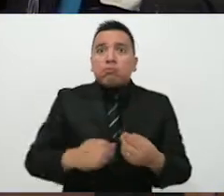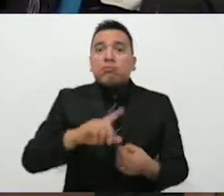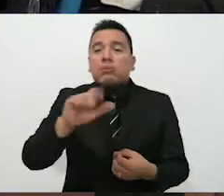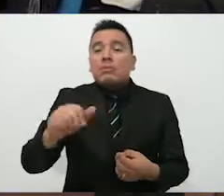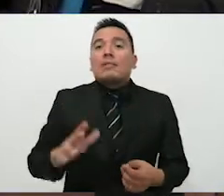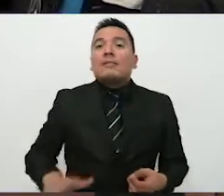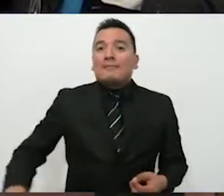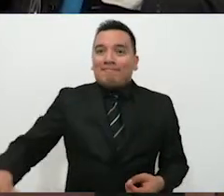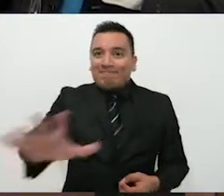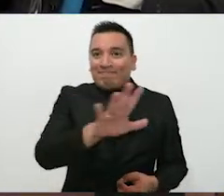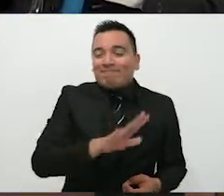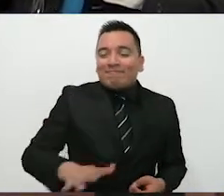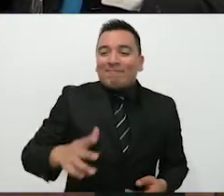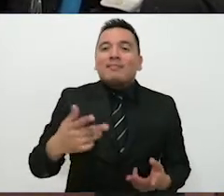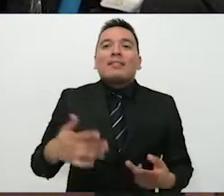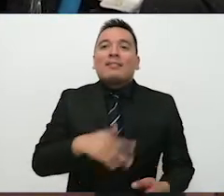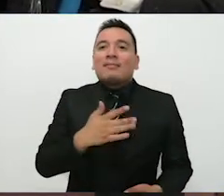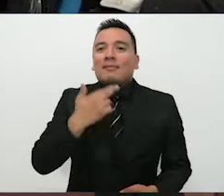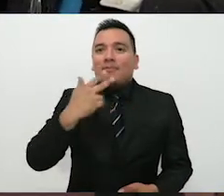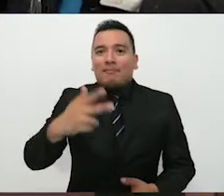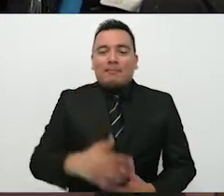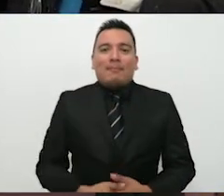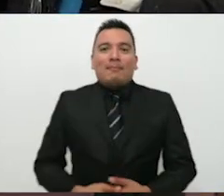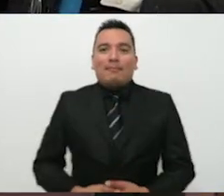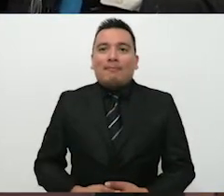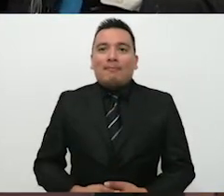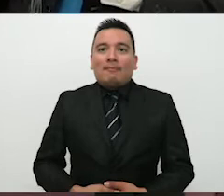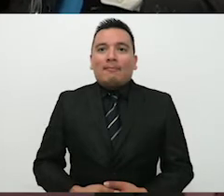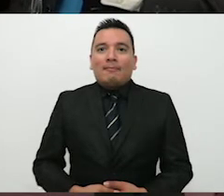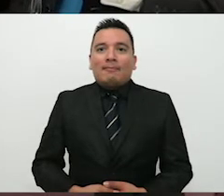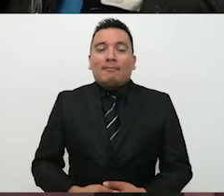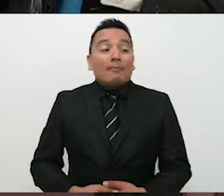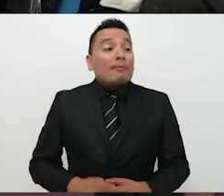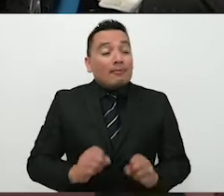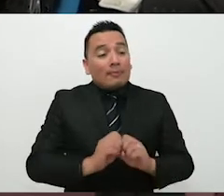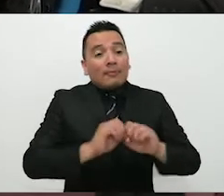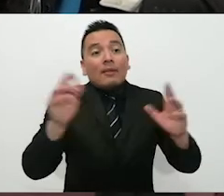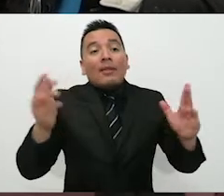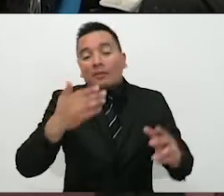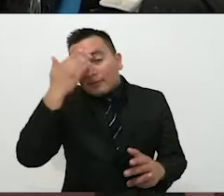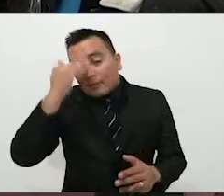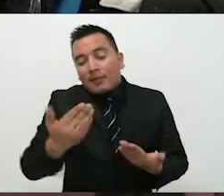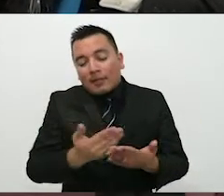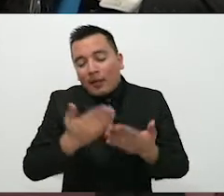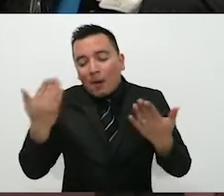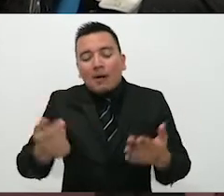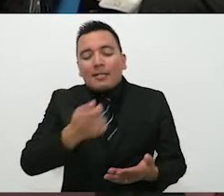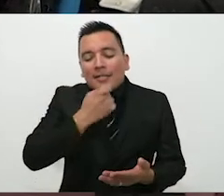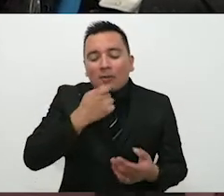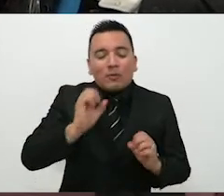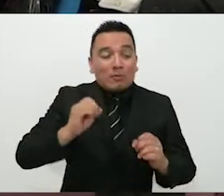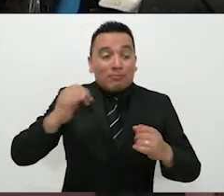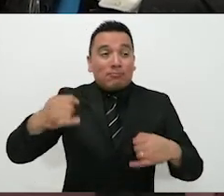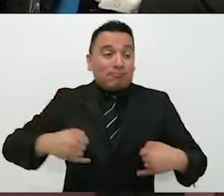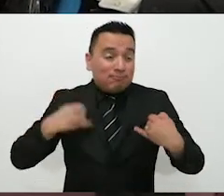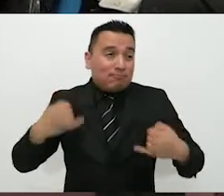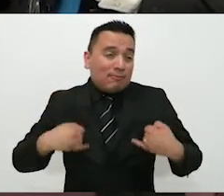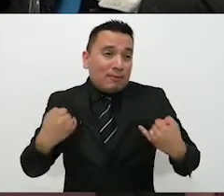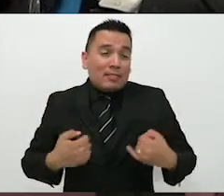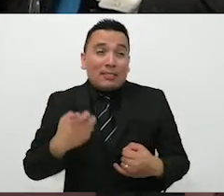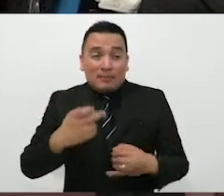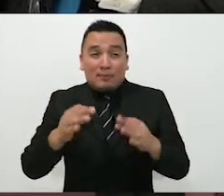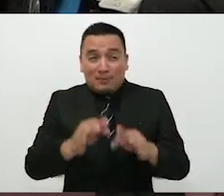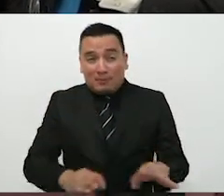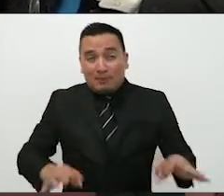Cuando hablamos de una democracia madura, sin lugar a dudas, la generación o las nuevas generaciones, los niños, los jóvenes, juegan un